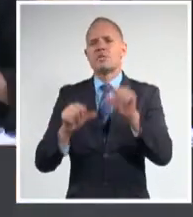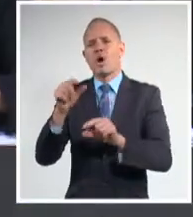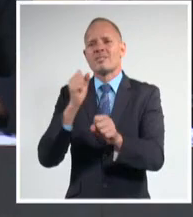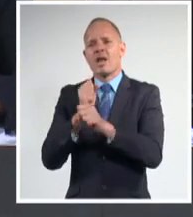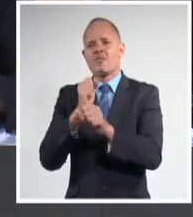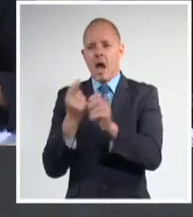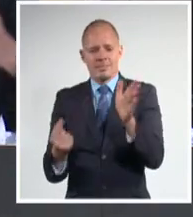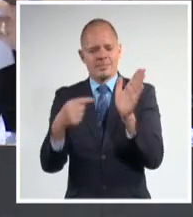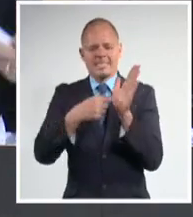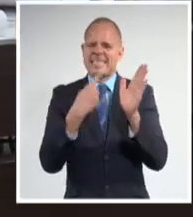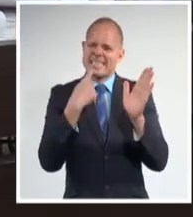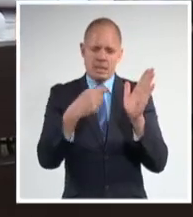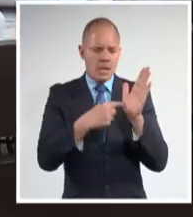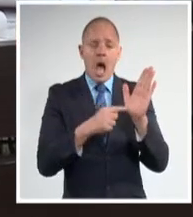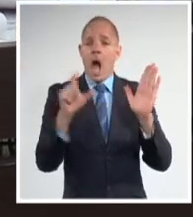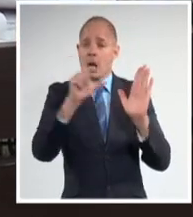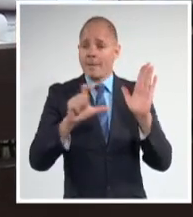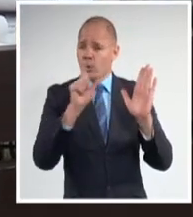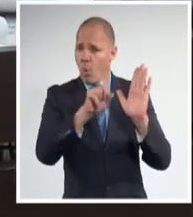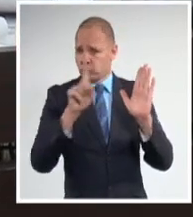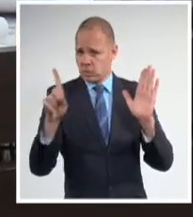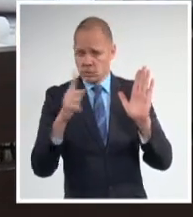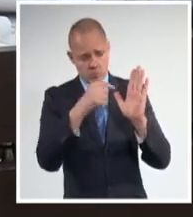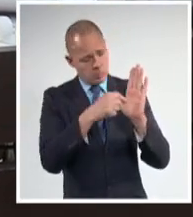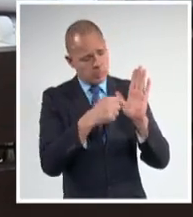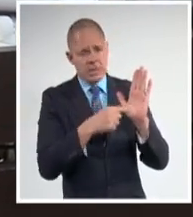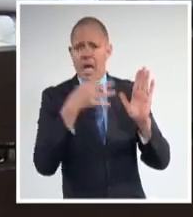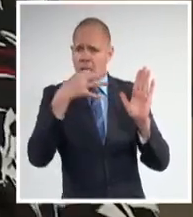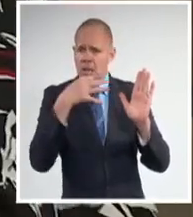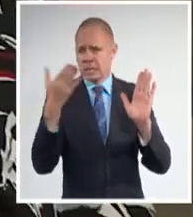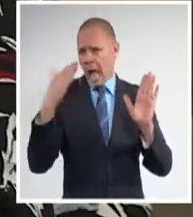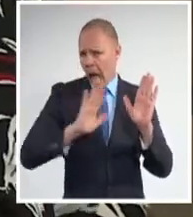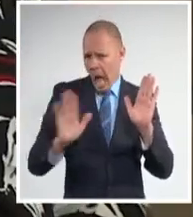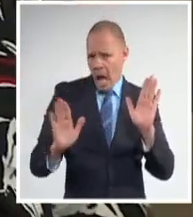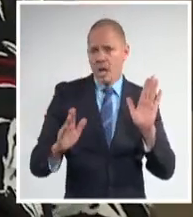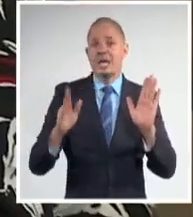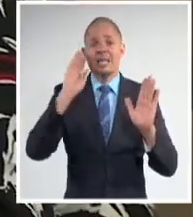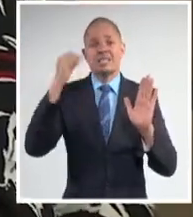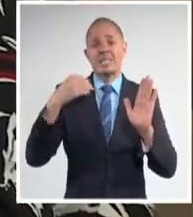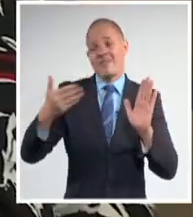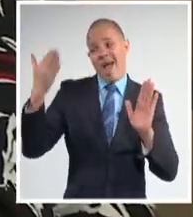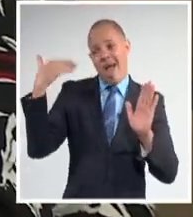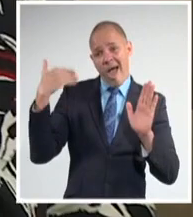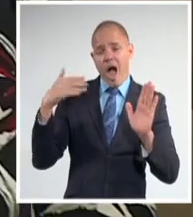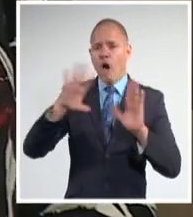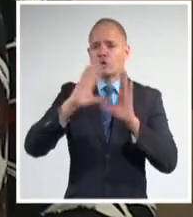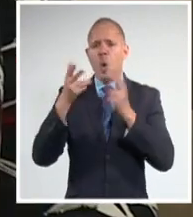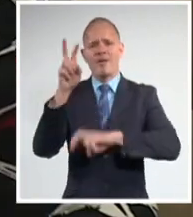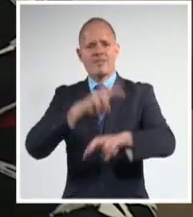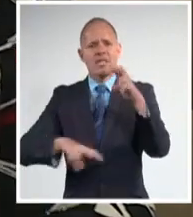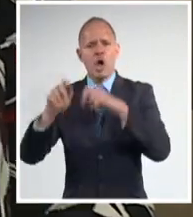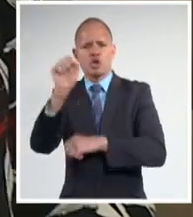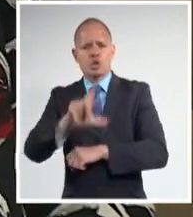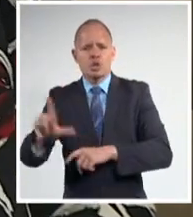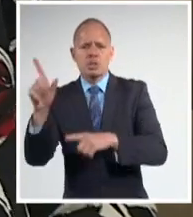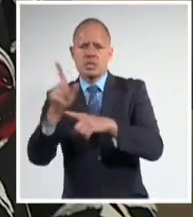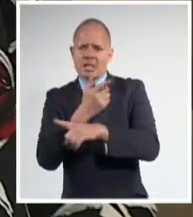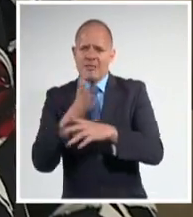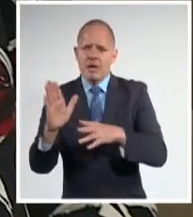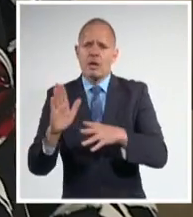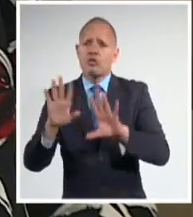los 11 títulos del código respetan los resultados de las investigaciones sociales de los últimos años. La familia cubana,